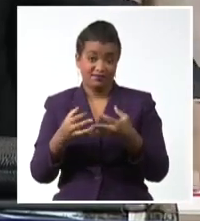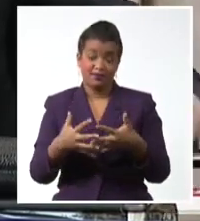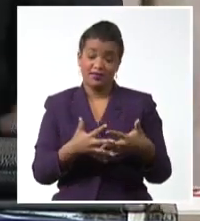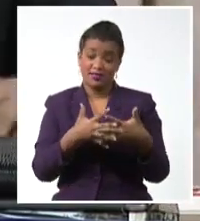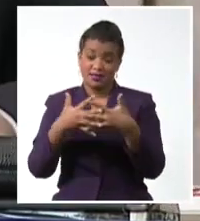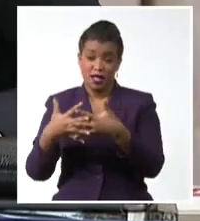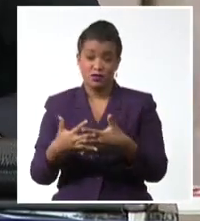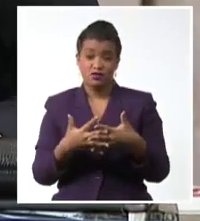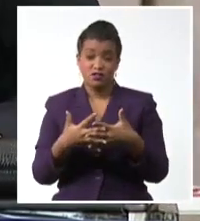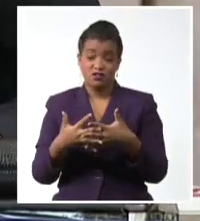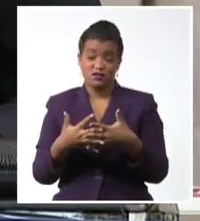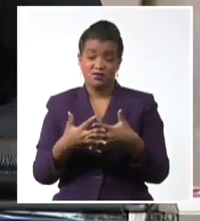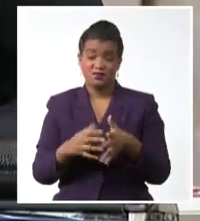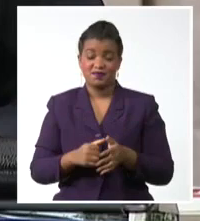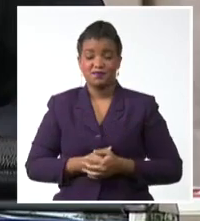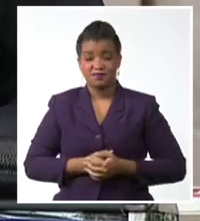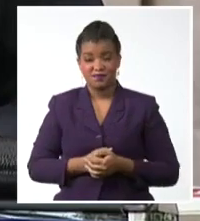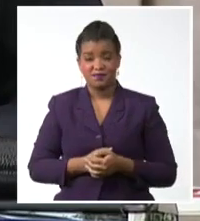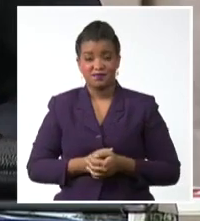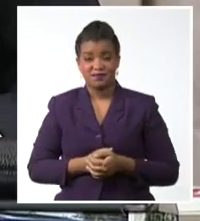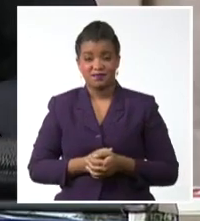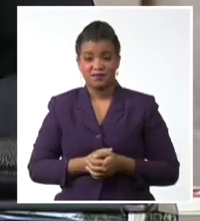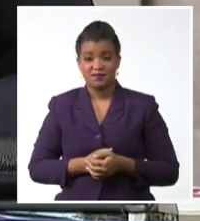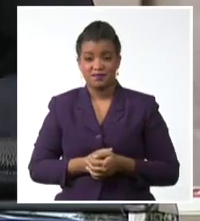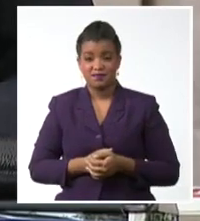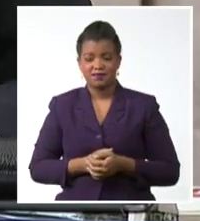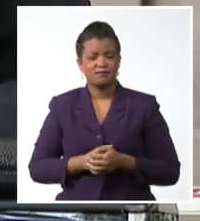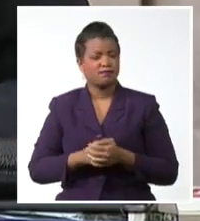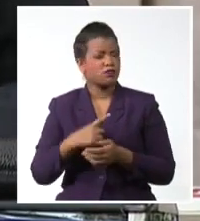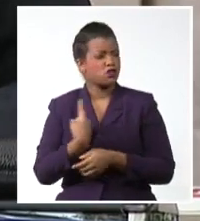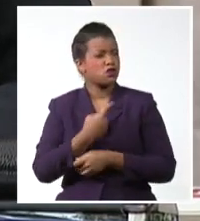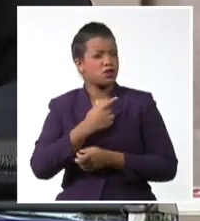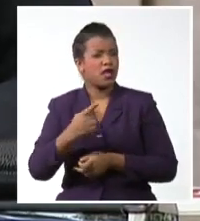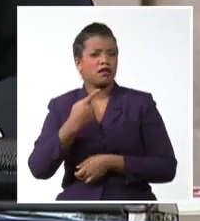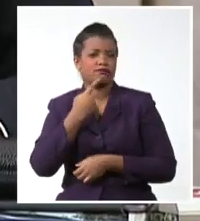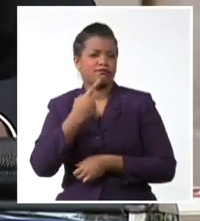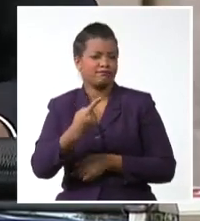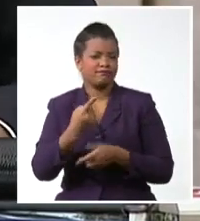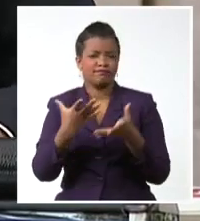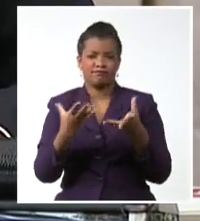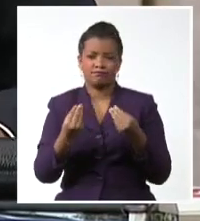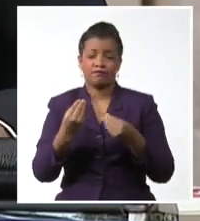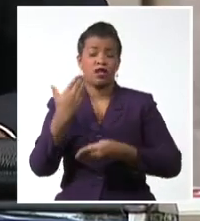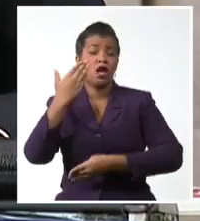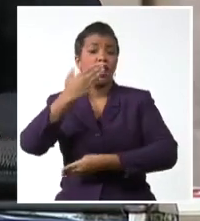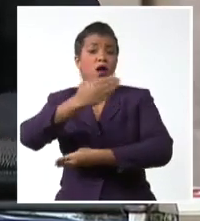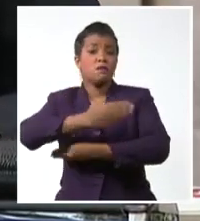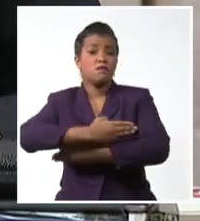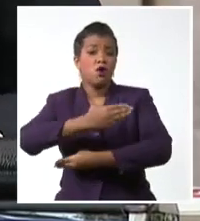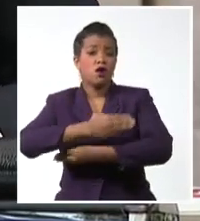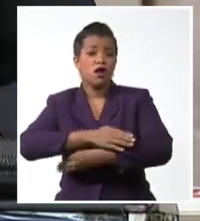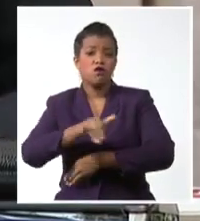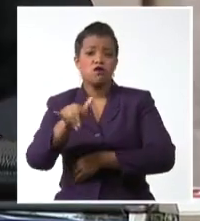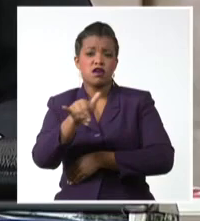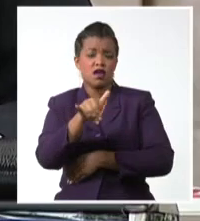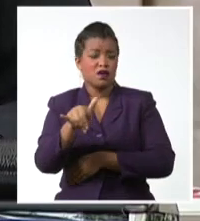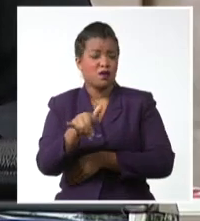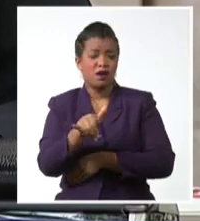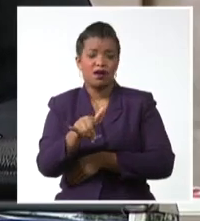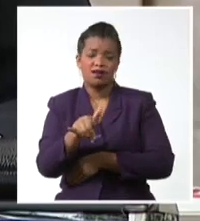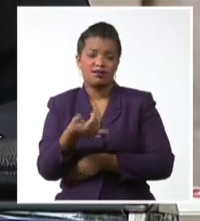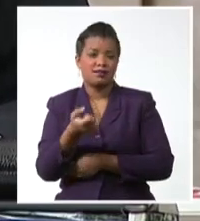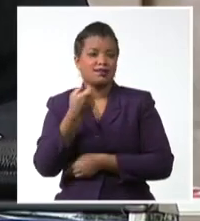de sus emigrados como hemos dicho tantas veces el bloqueo califica como genocidio y